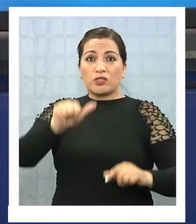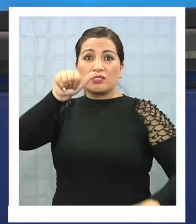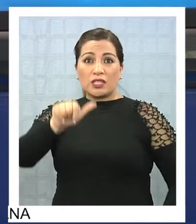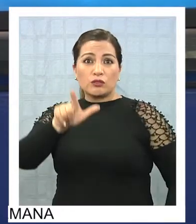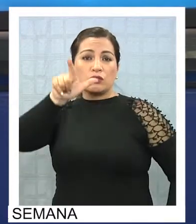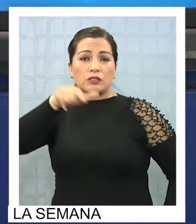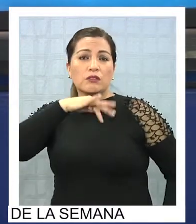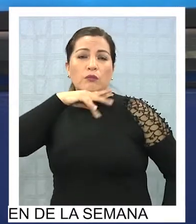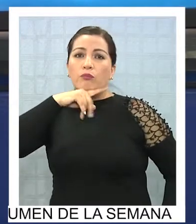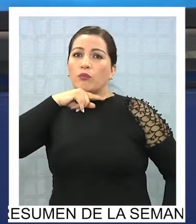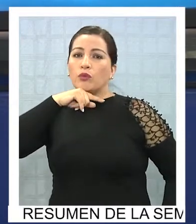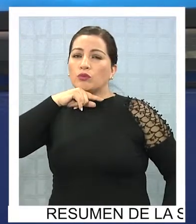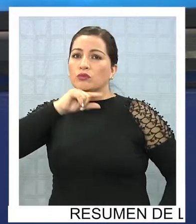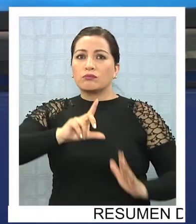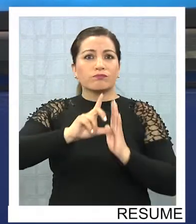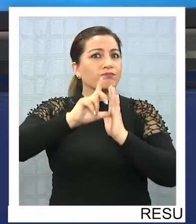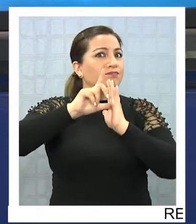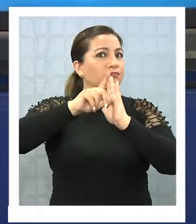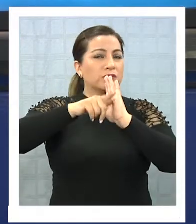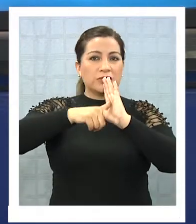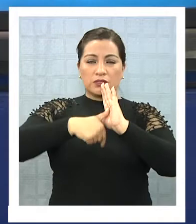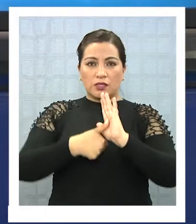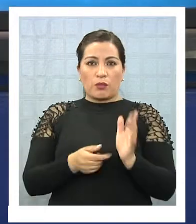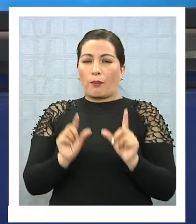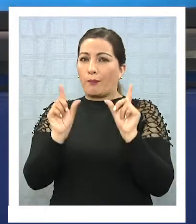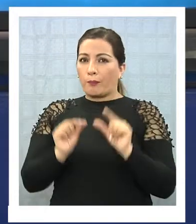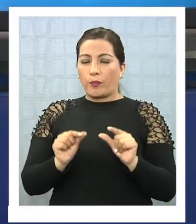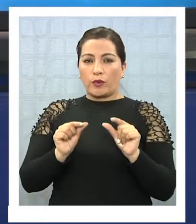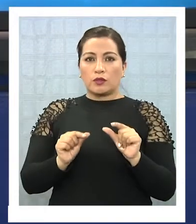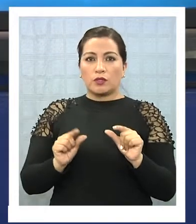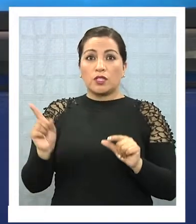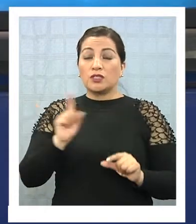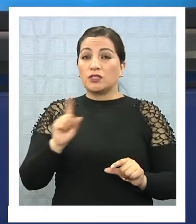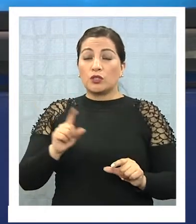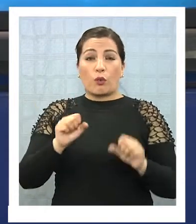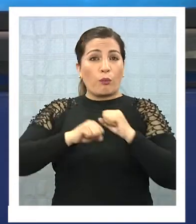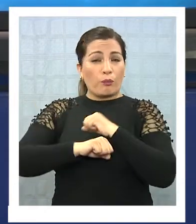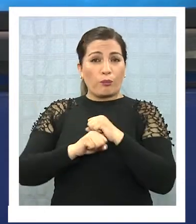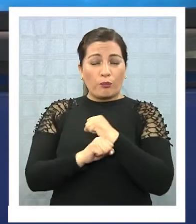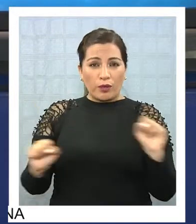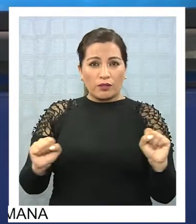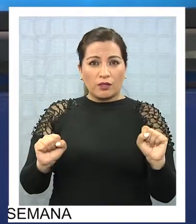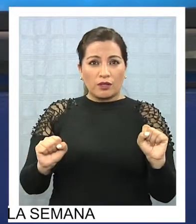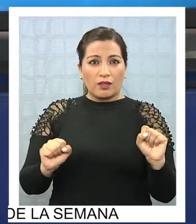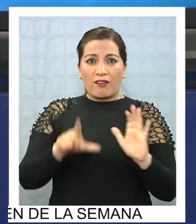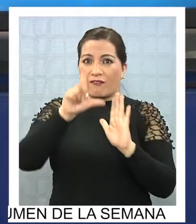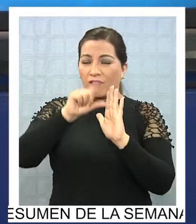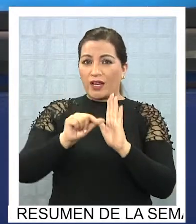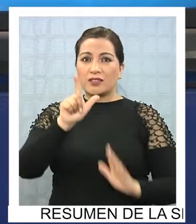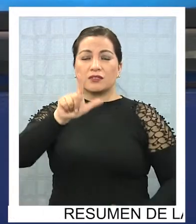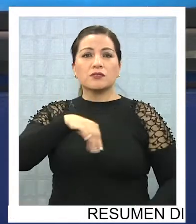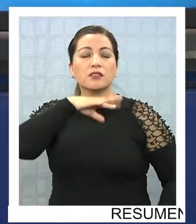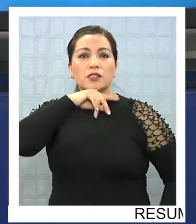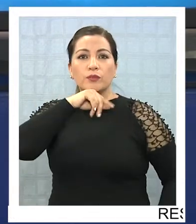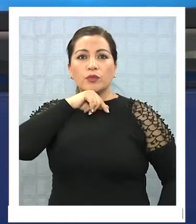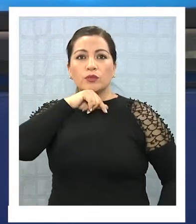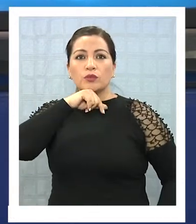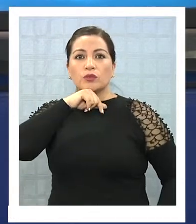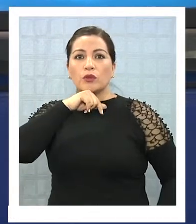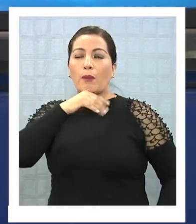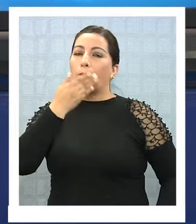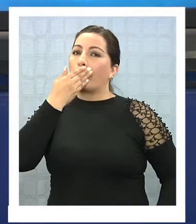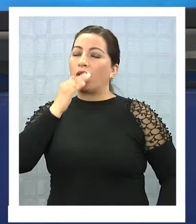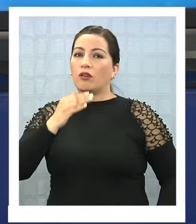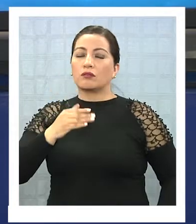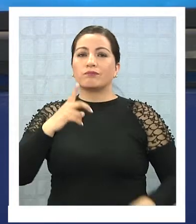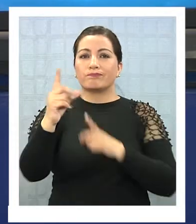poder activar todo el sistema de tsunami. Y si no logramos bajar a 7 minutos, para eso está la evacuación preventiva,